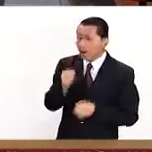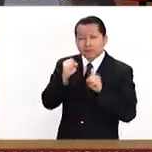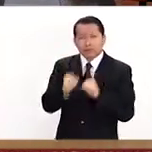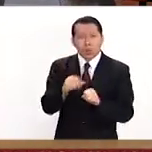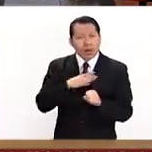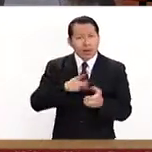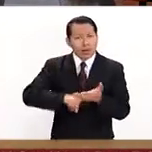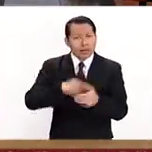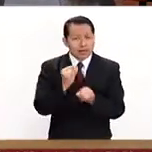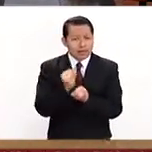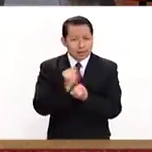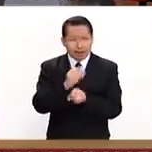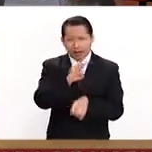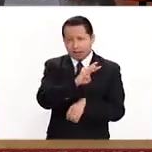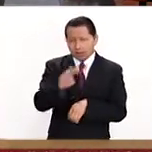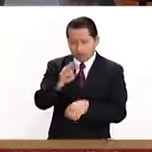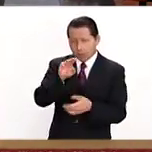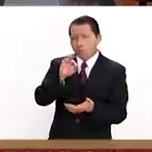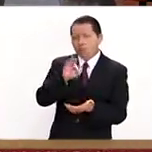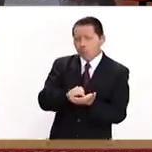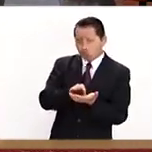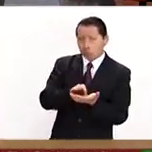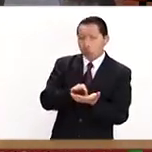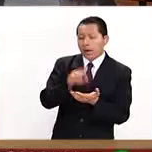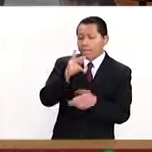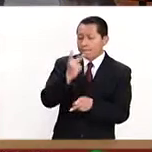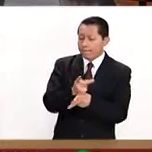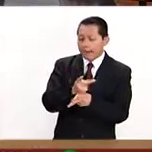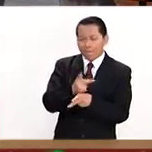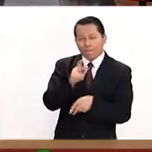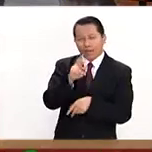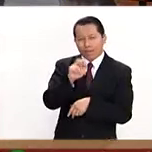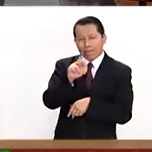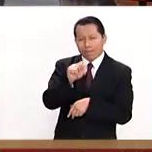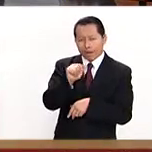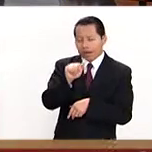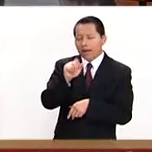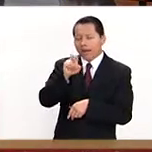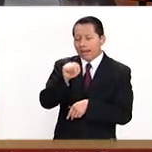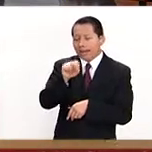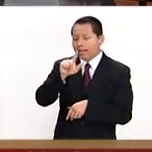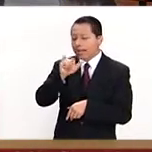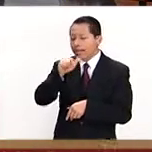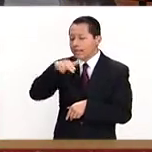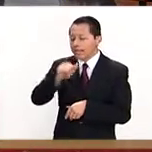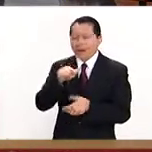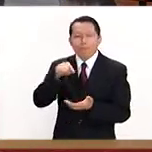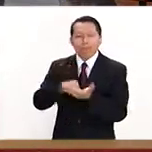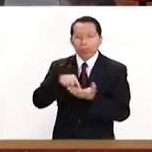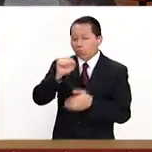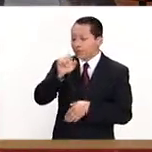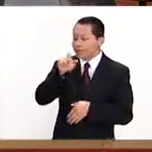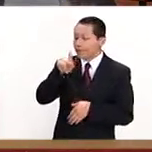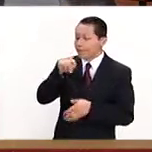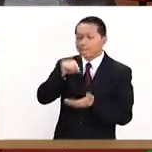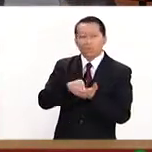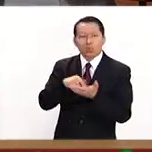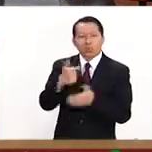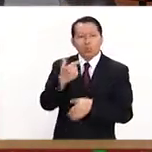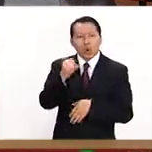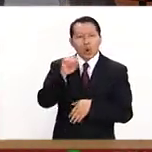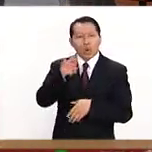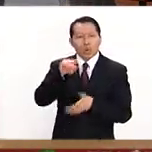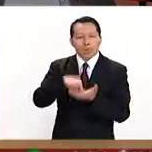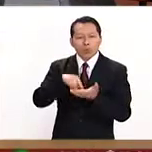la página de internet que es www.prepaenlínea.gov.mx, ahí está en